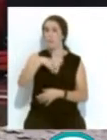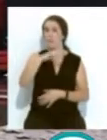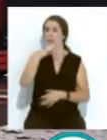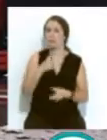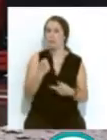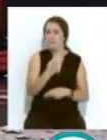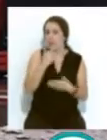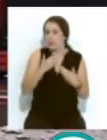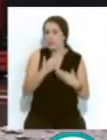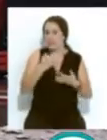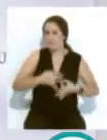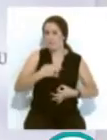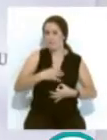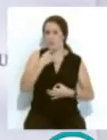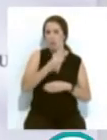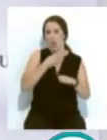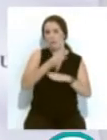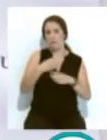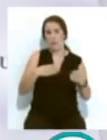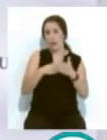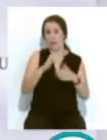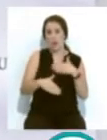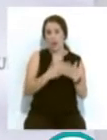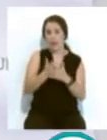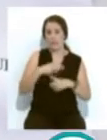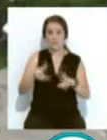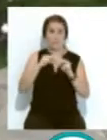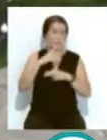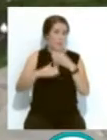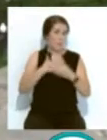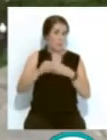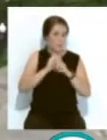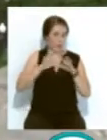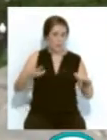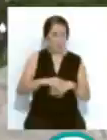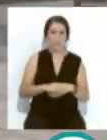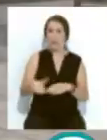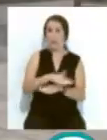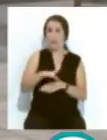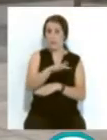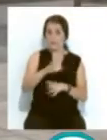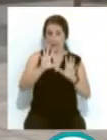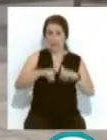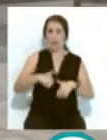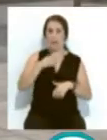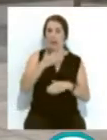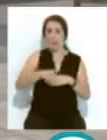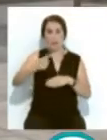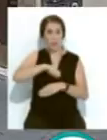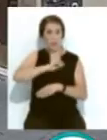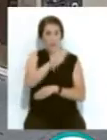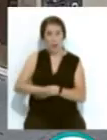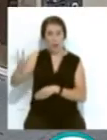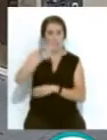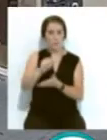indispensables, quedó suspendido o paralizado a expensas de la evolución de la pandemia. Las calles y plazas de Cádiz, como las del resto de España,